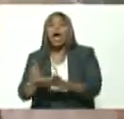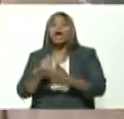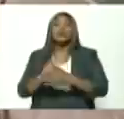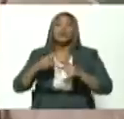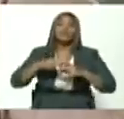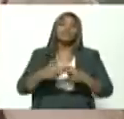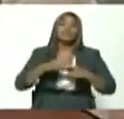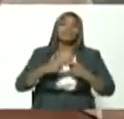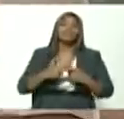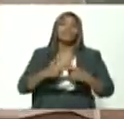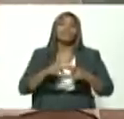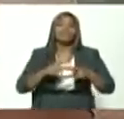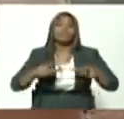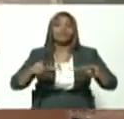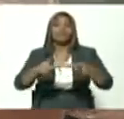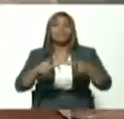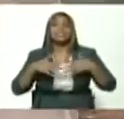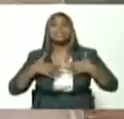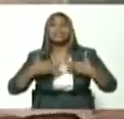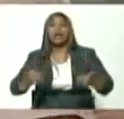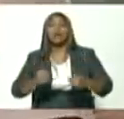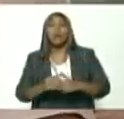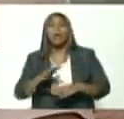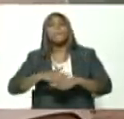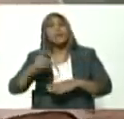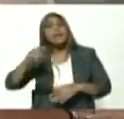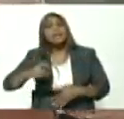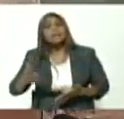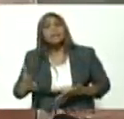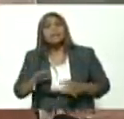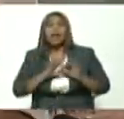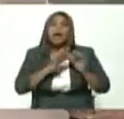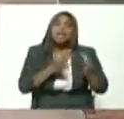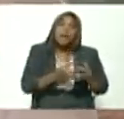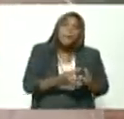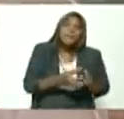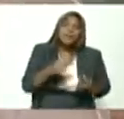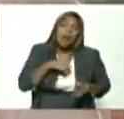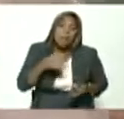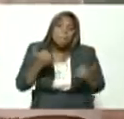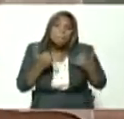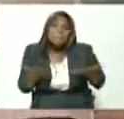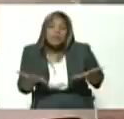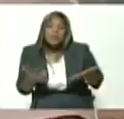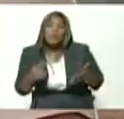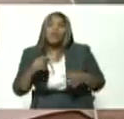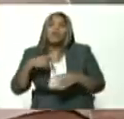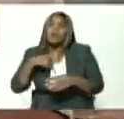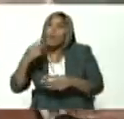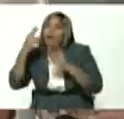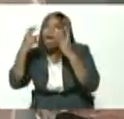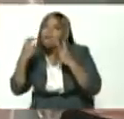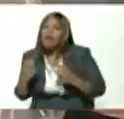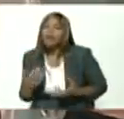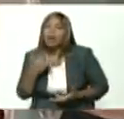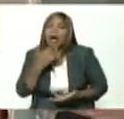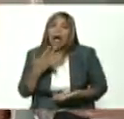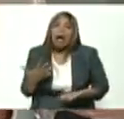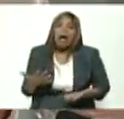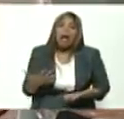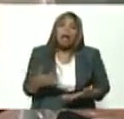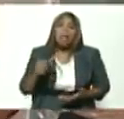centros de salud porque es necesario que nuestra familia y nosotros mismos seamos atendidos en eso señor presidente y ahí